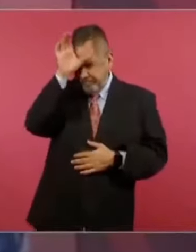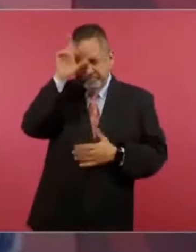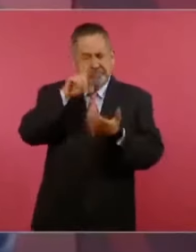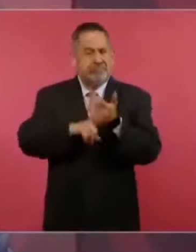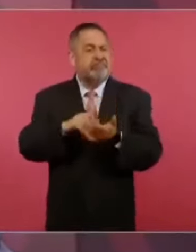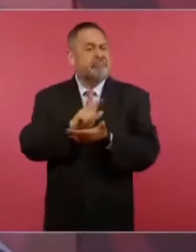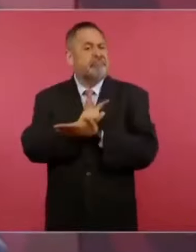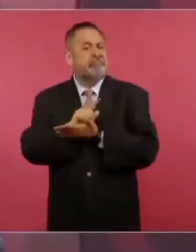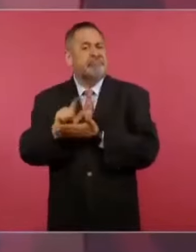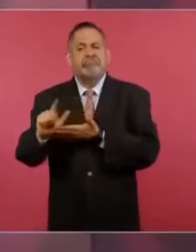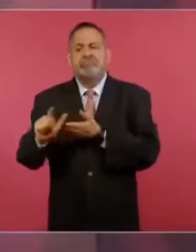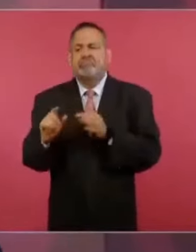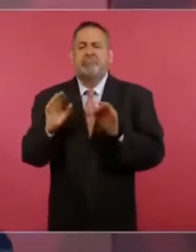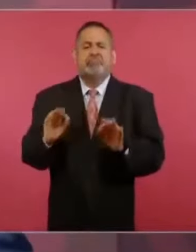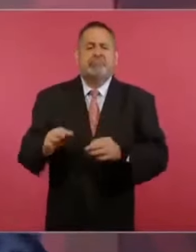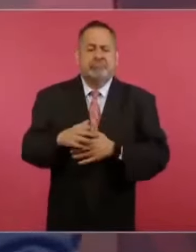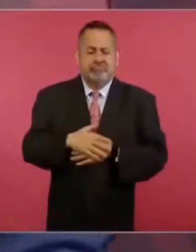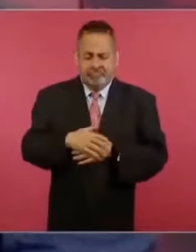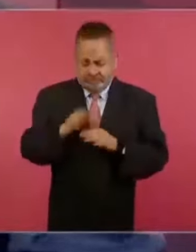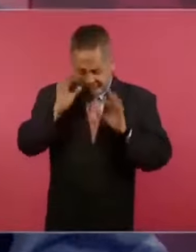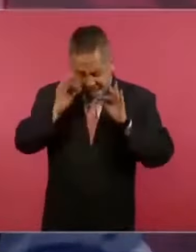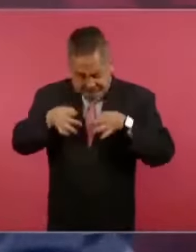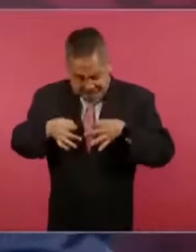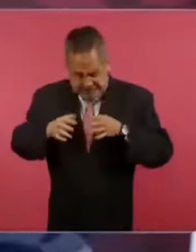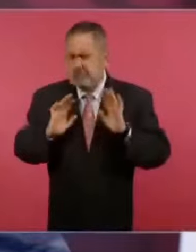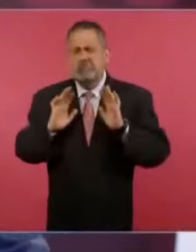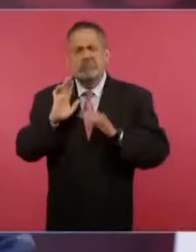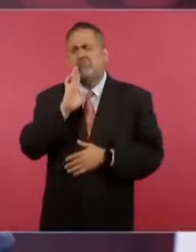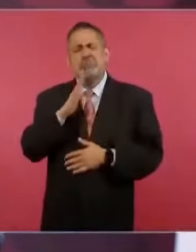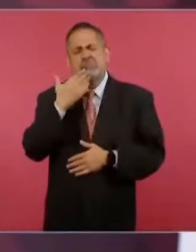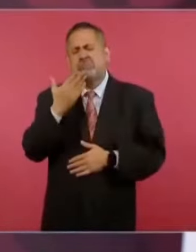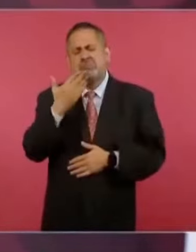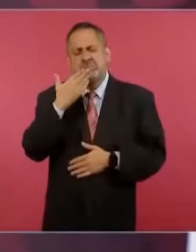con el tribunal de la conciencia.